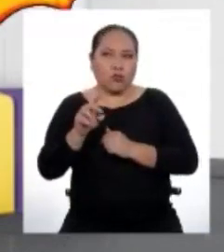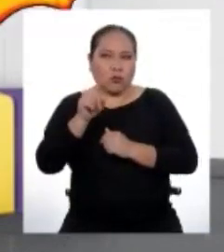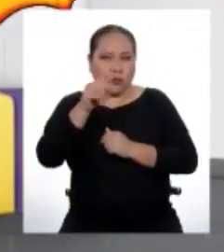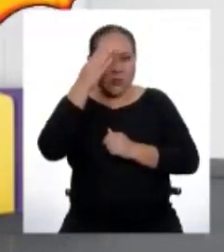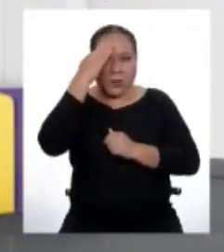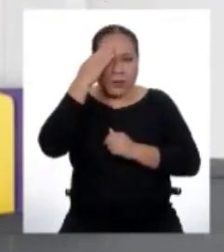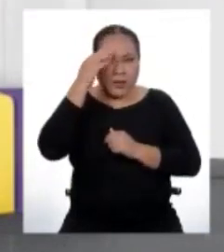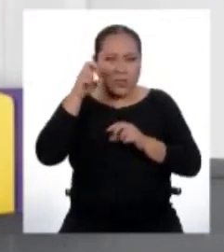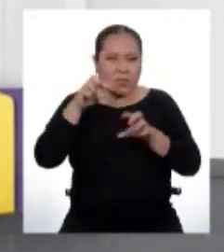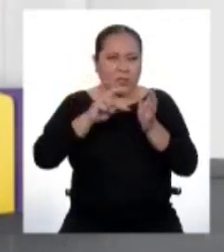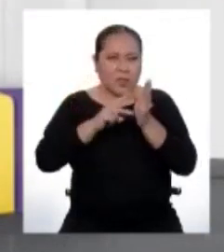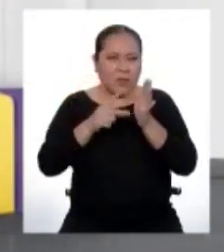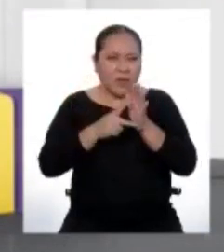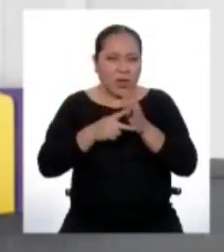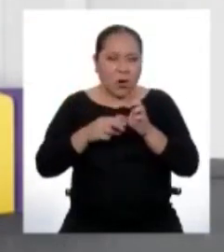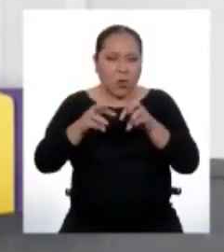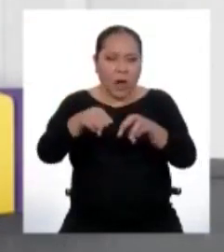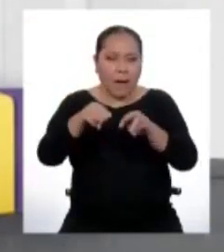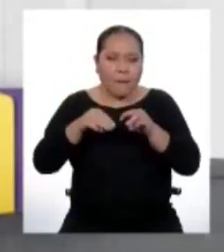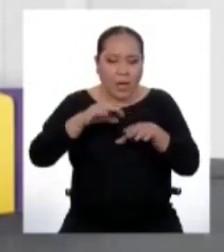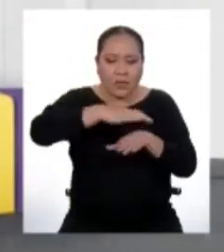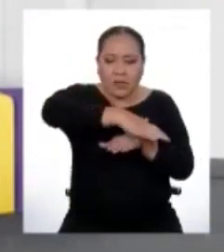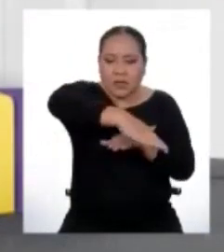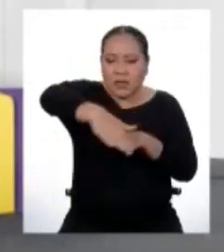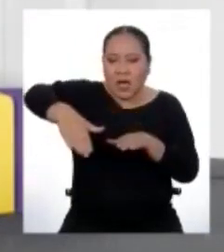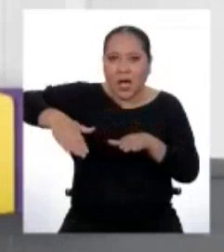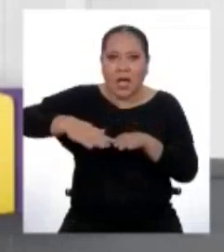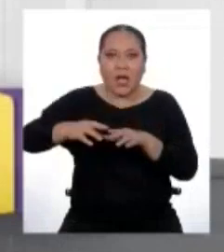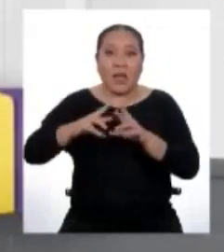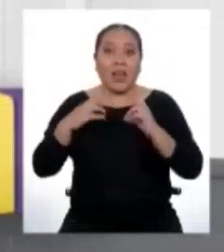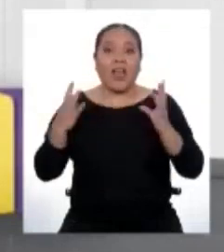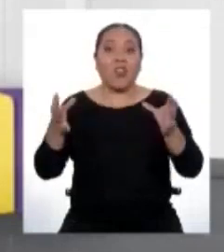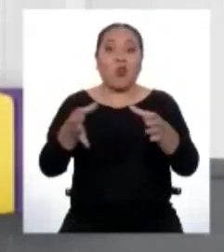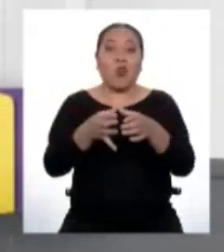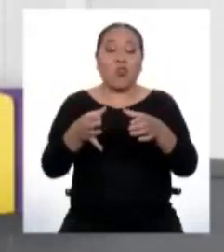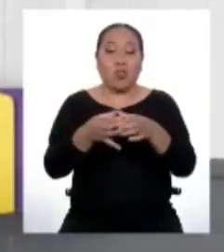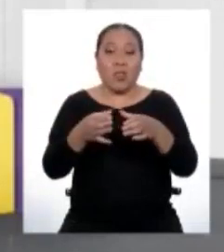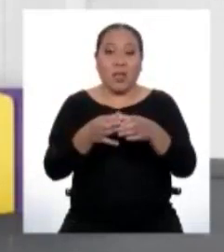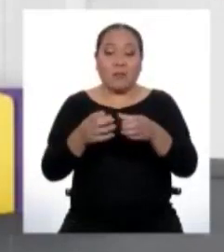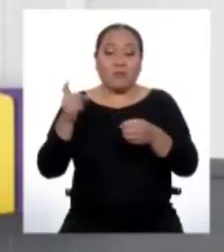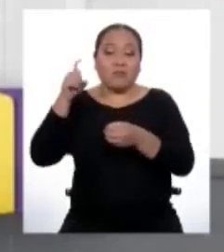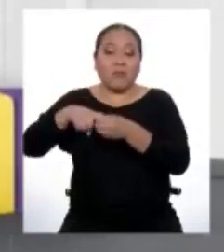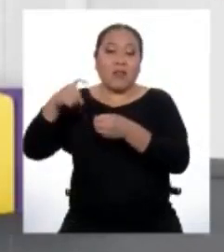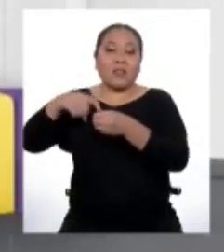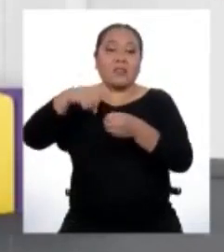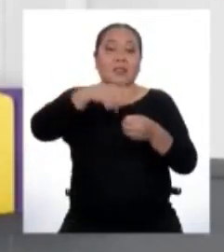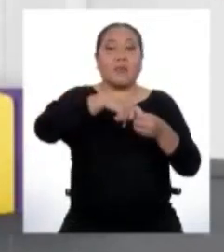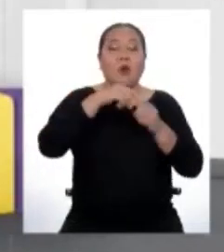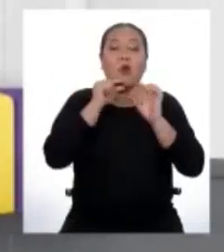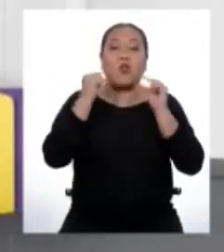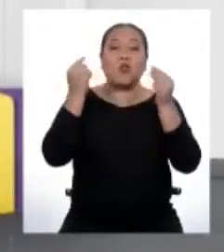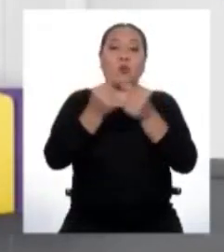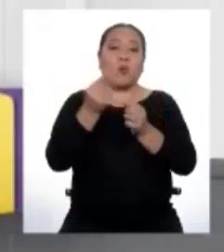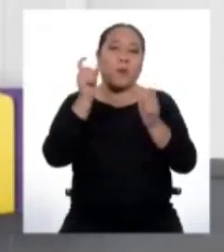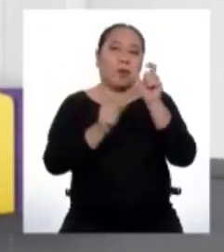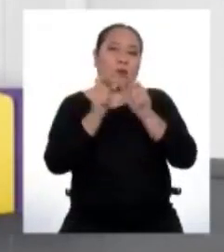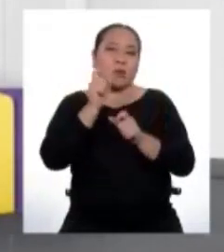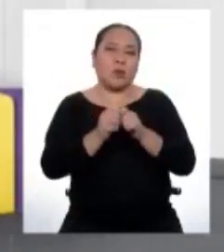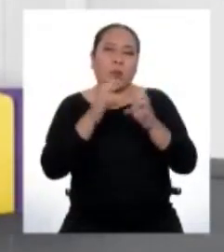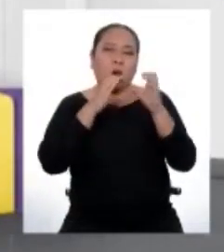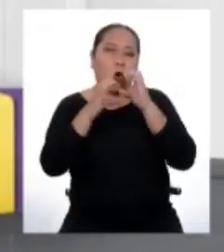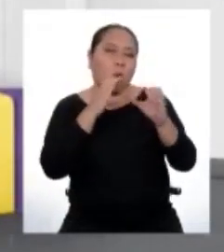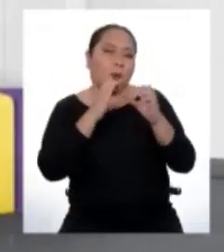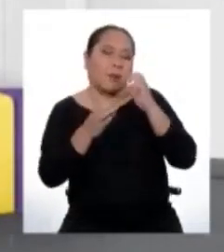una mesa redonda? Es una forma de diálogo, como una reunión en la que participan un grupo de personas, normalmente no muchas,